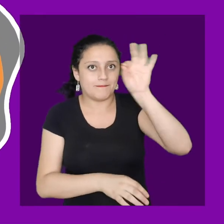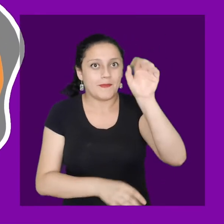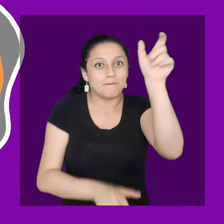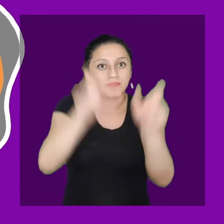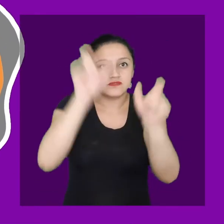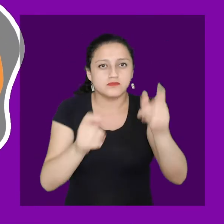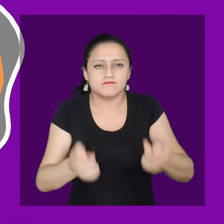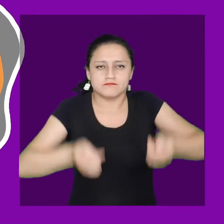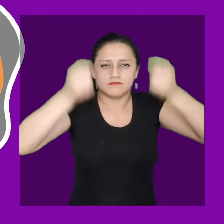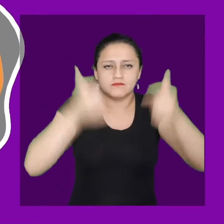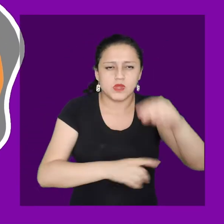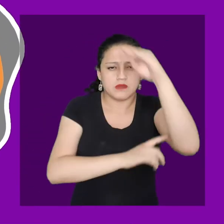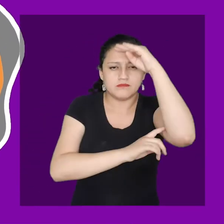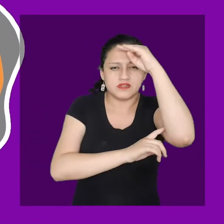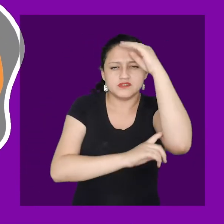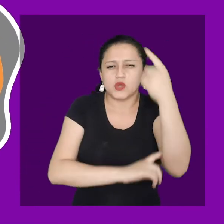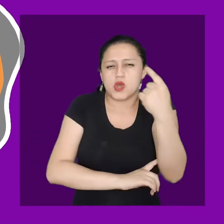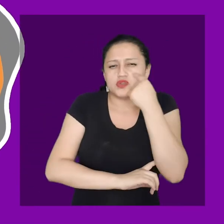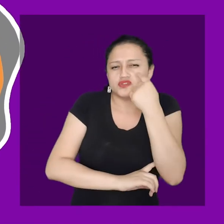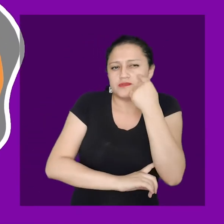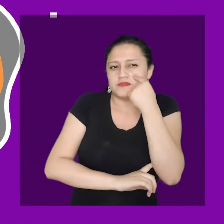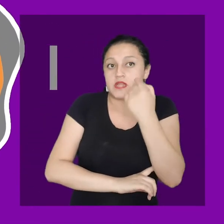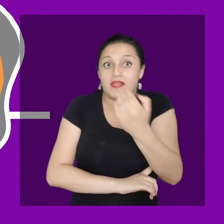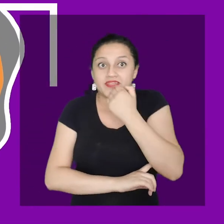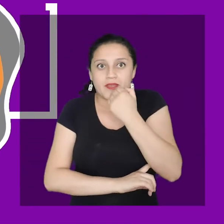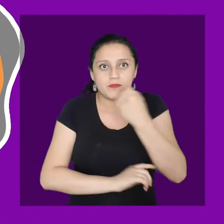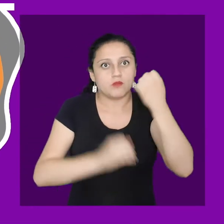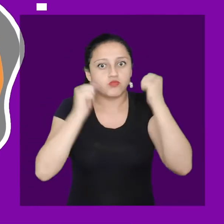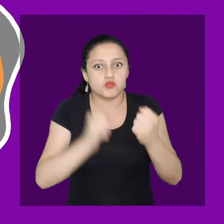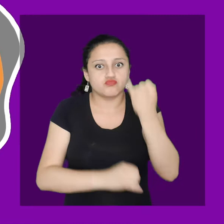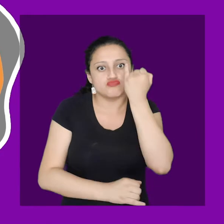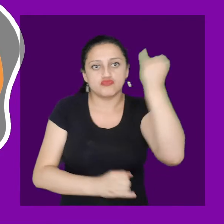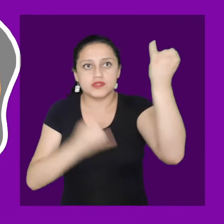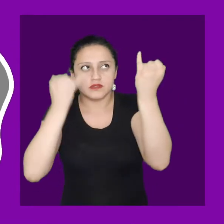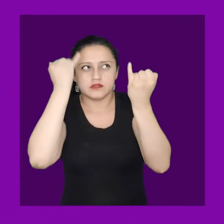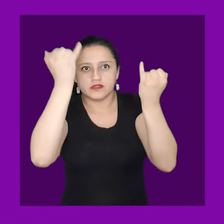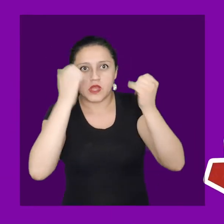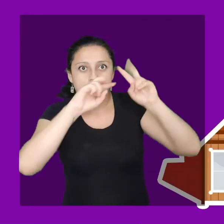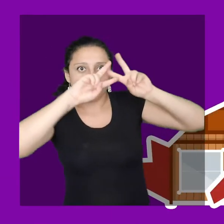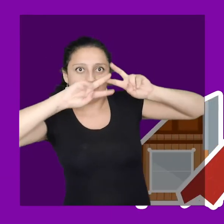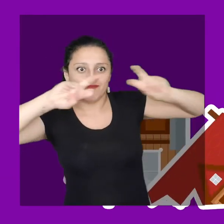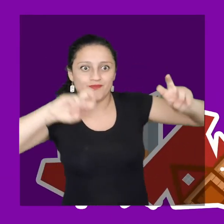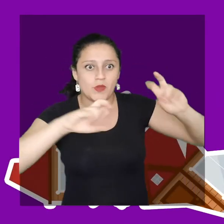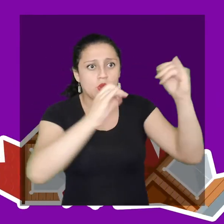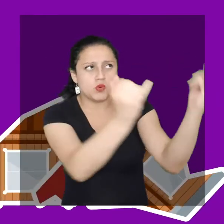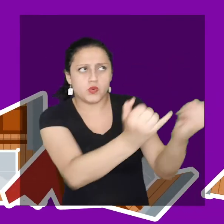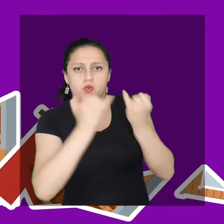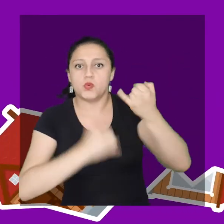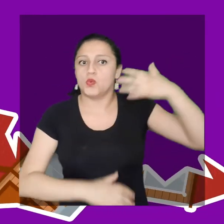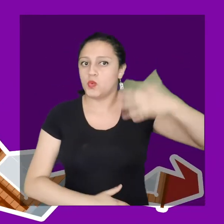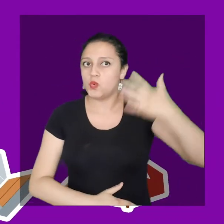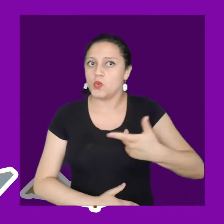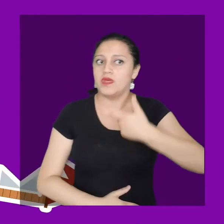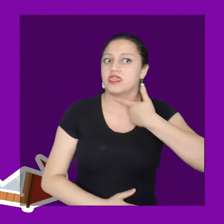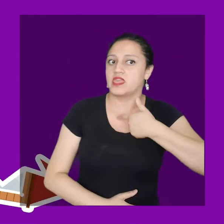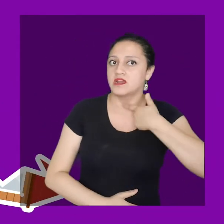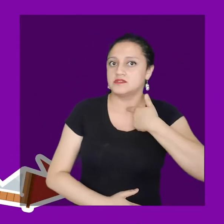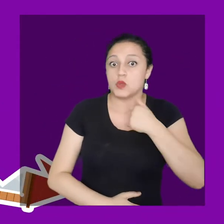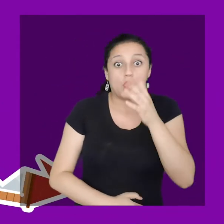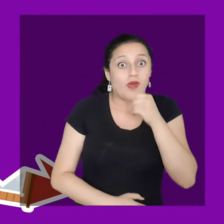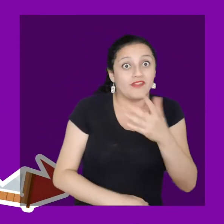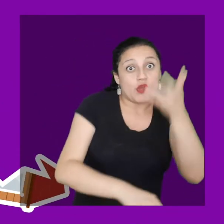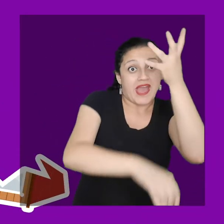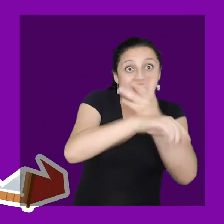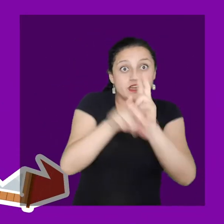elección de los informantes. Personas que tengan el conocimiento que andas buscando. Definición clara de problemáticas e